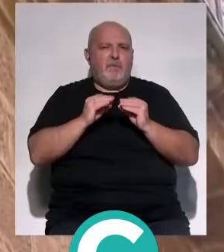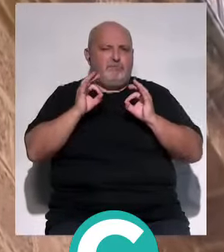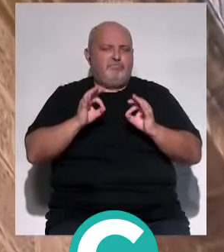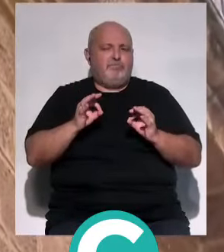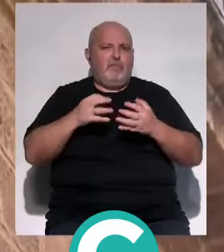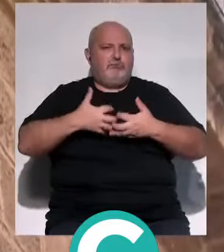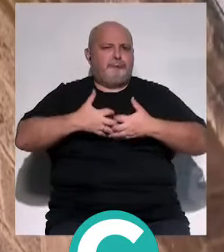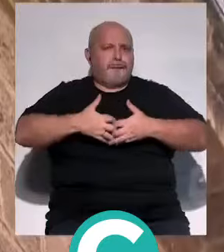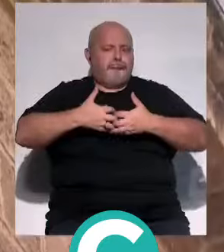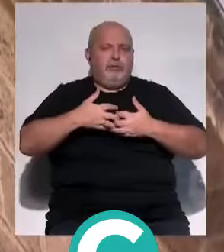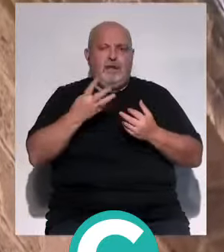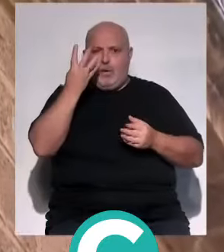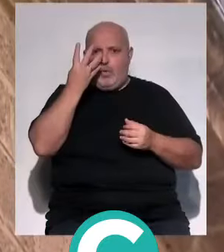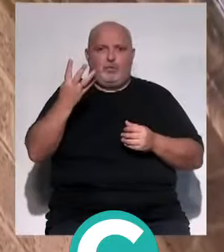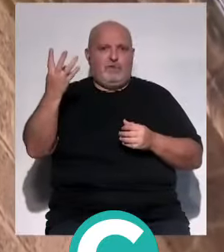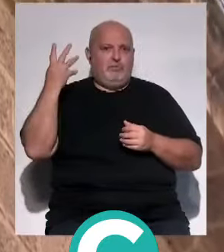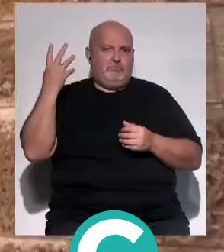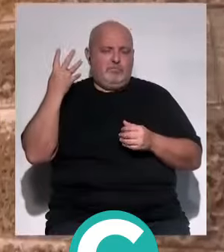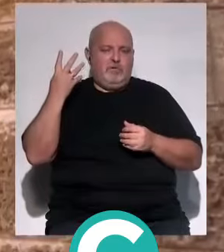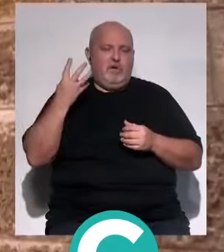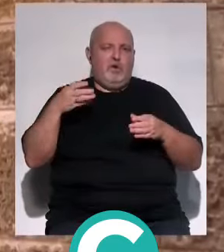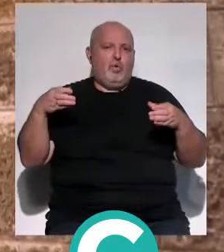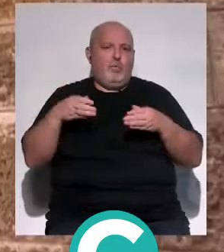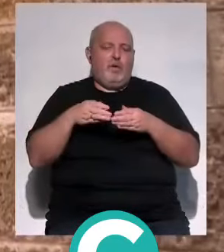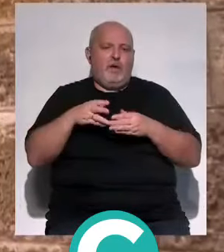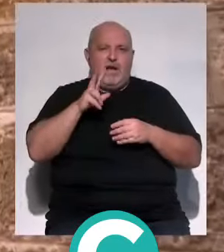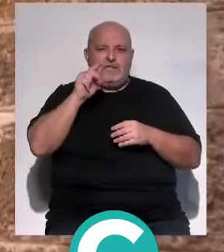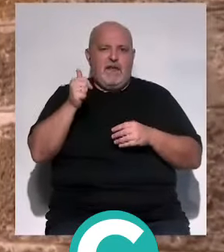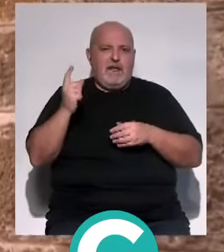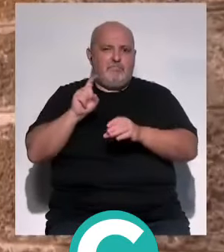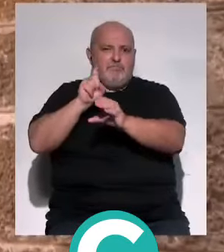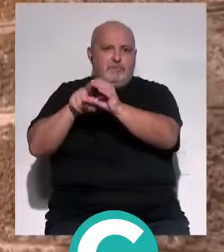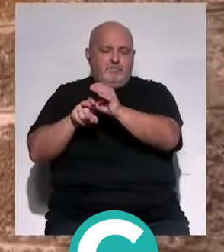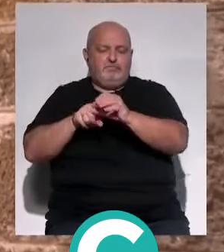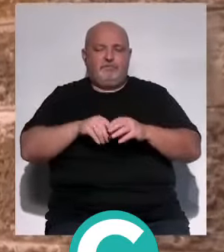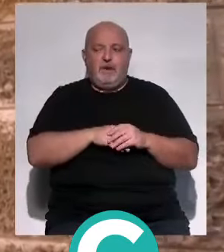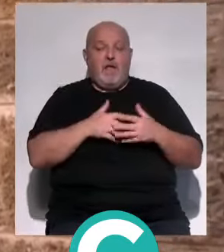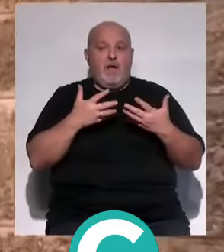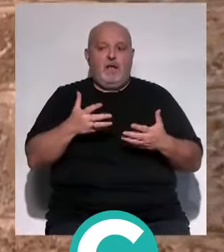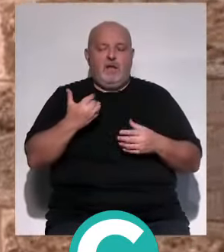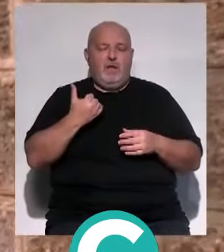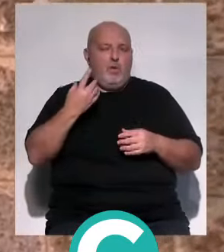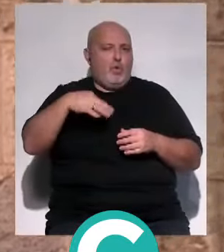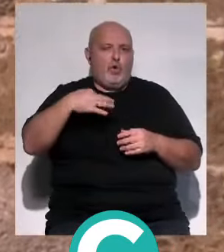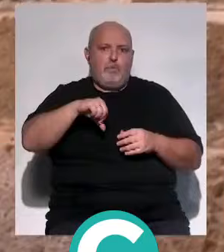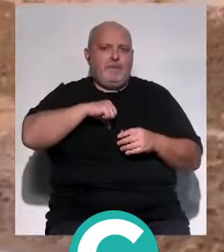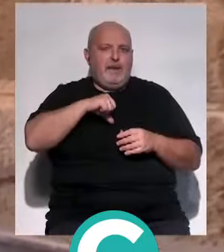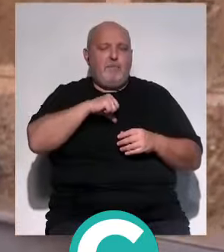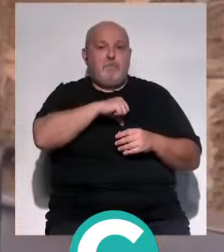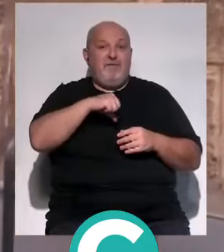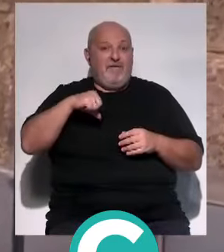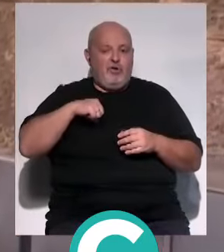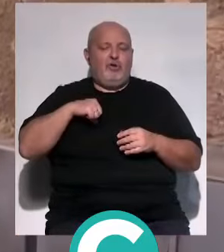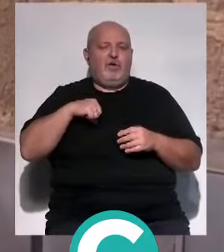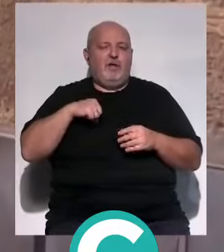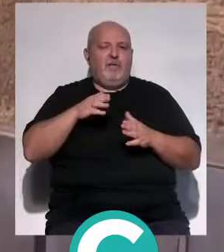más definitiva hace cuatro años con la incorporación del grupo HLA y actualmente somos el único hospital privado